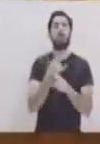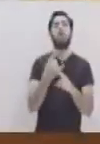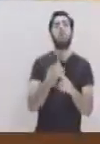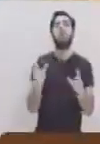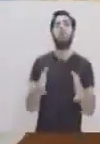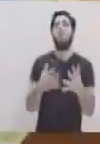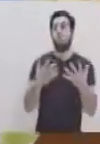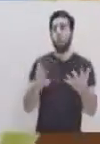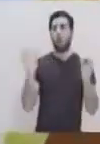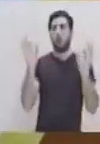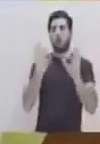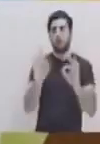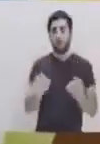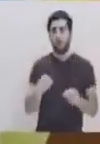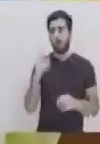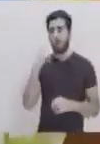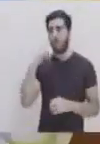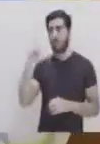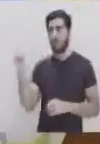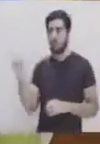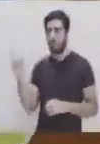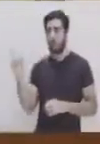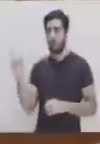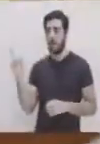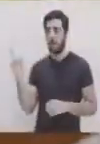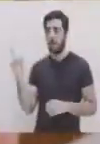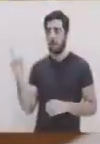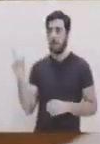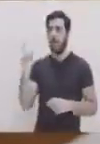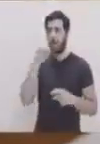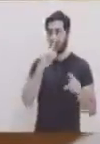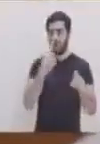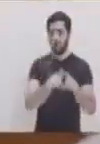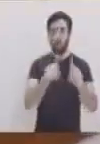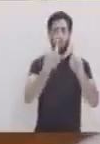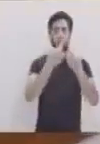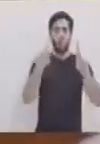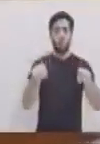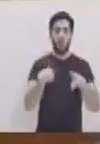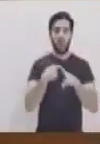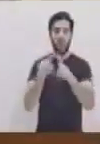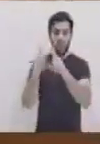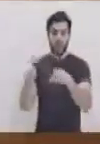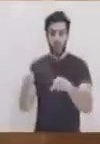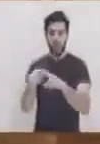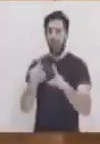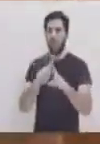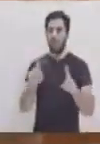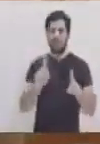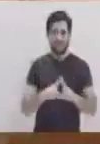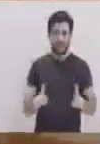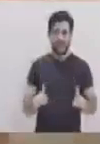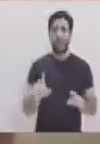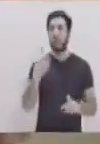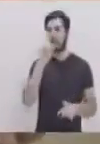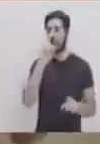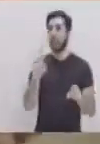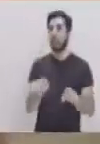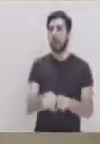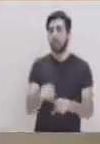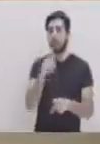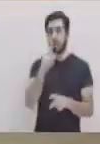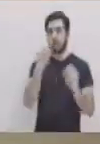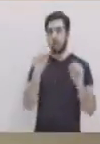puedo utilizar de manera que pueda obtener también de una forma cuadrada